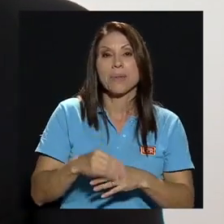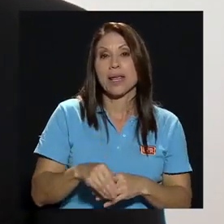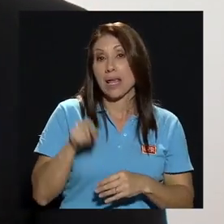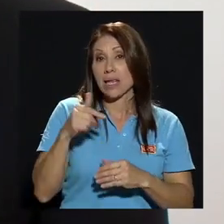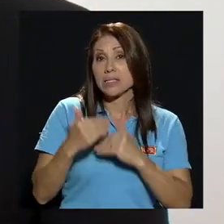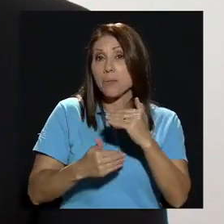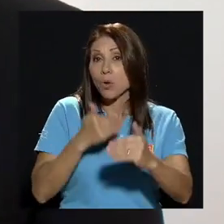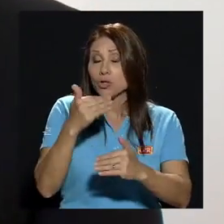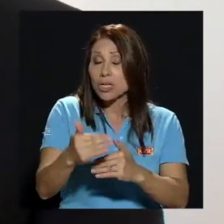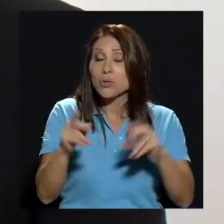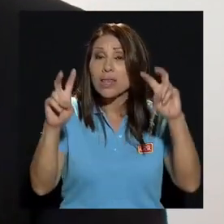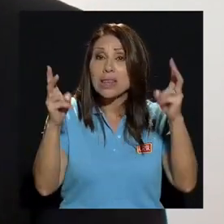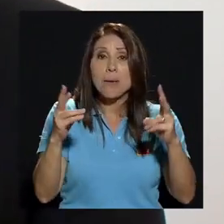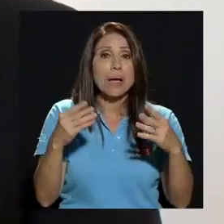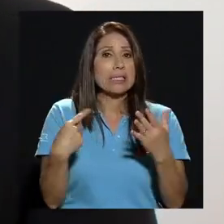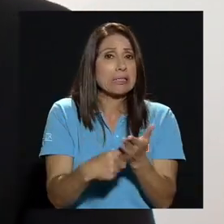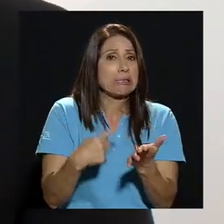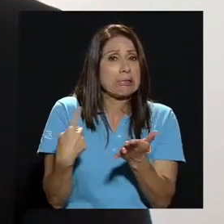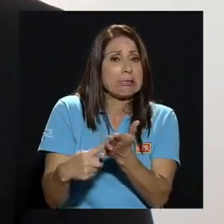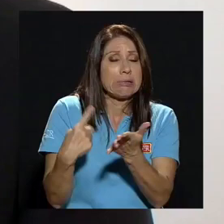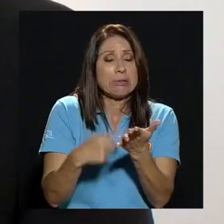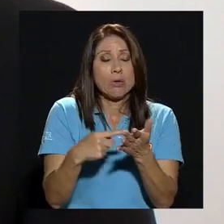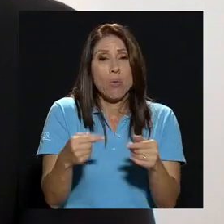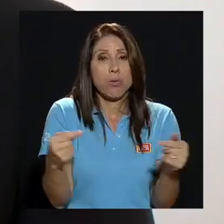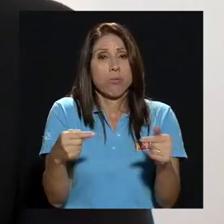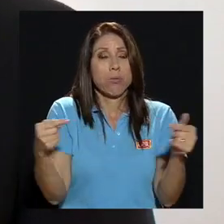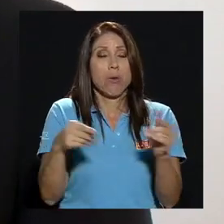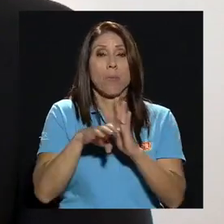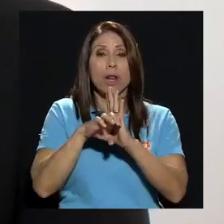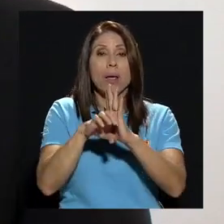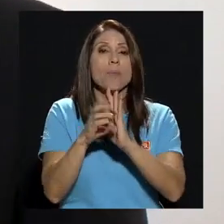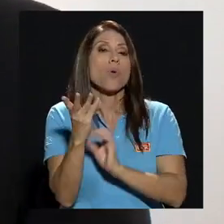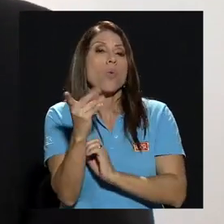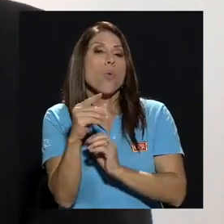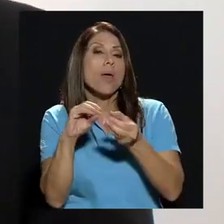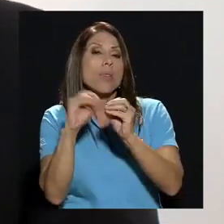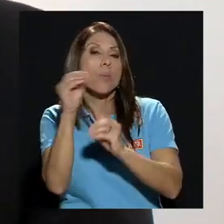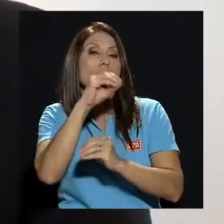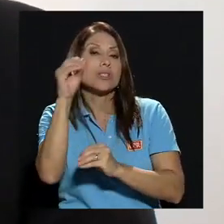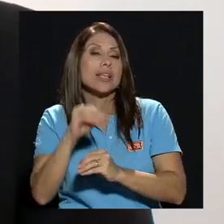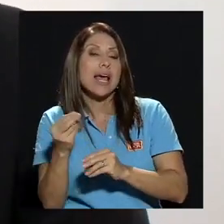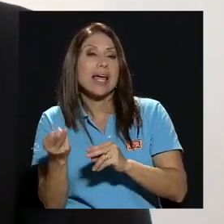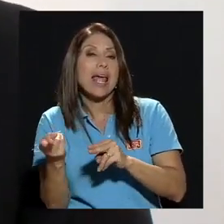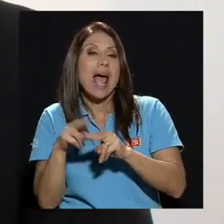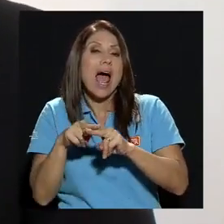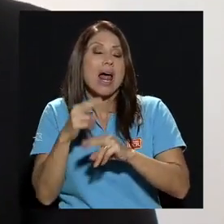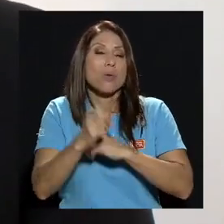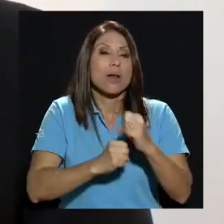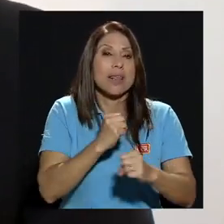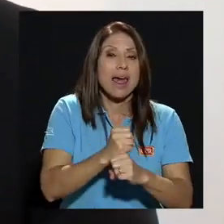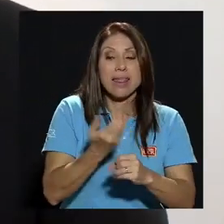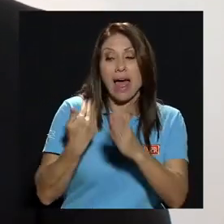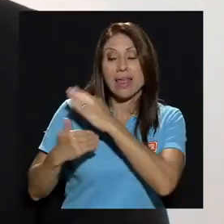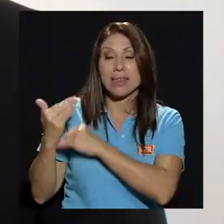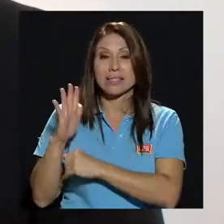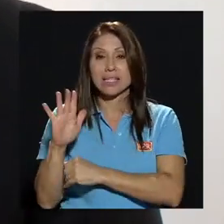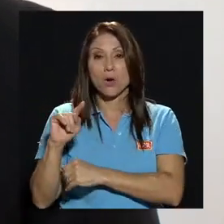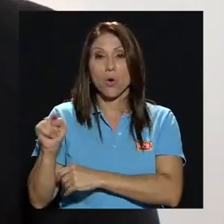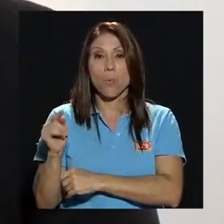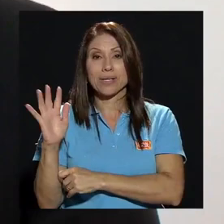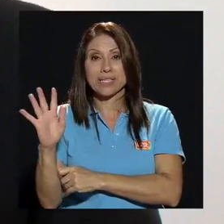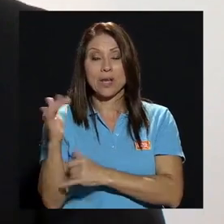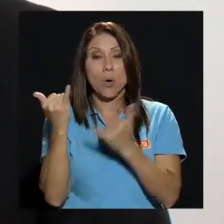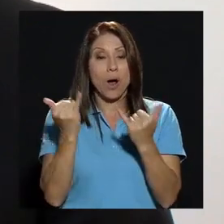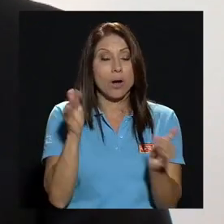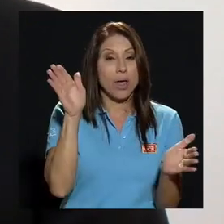bastante álgidos como el asunto del porcentaje de anualidad que se bajó de un 5,5 a un 3% y ahora esta negociación debe